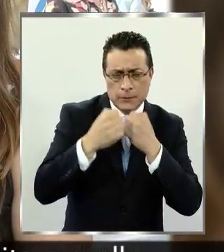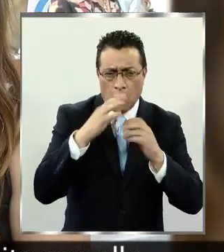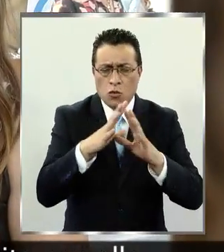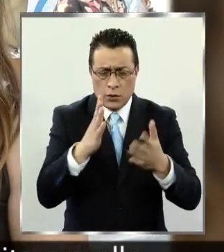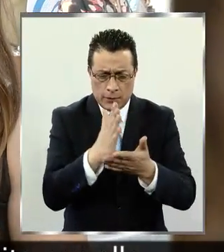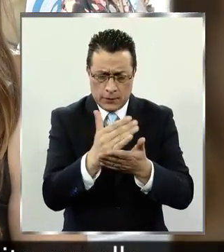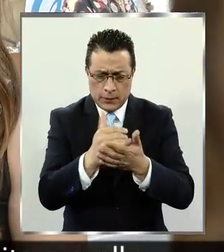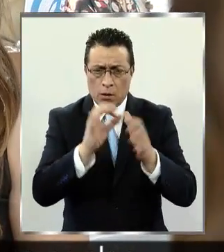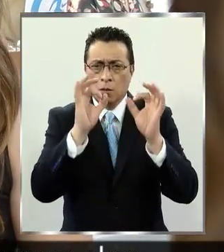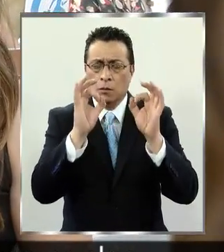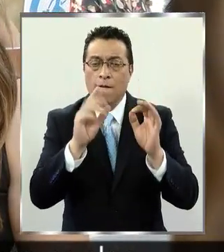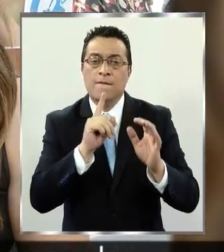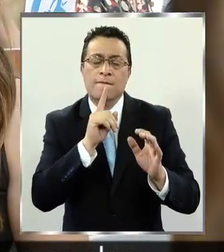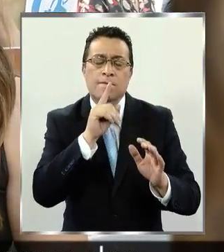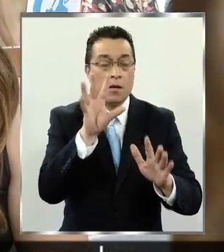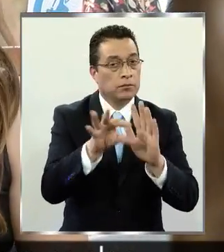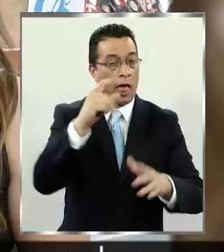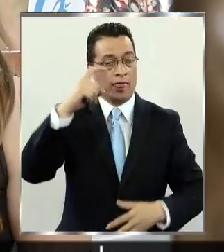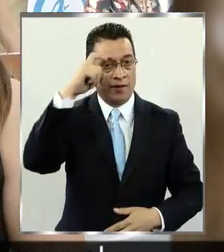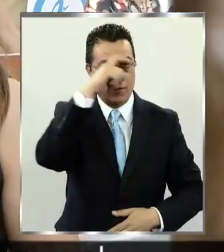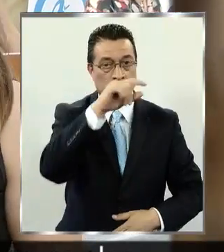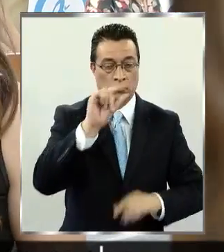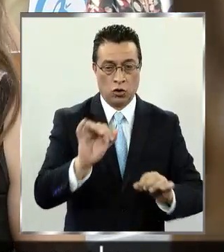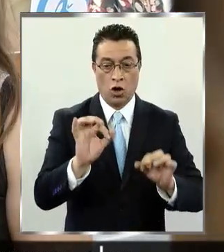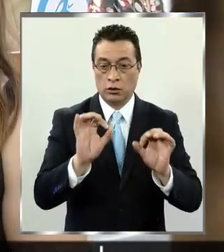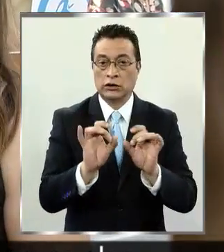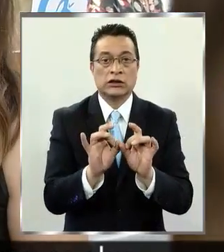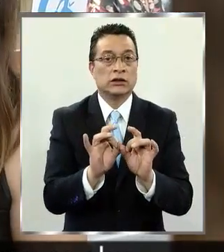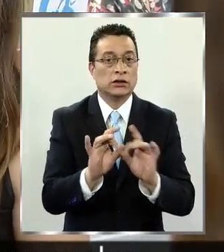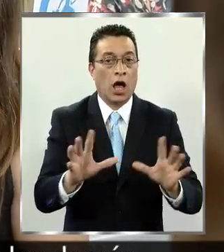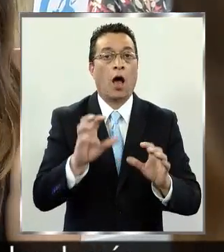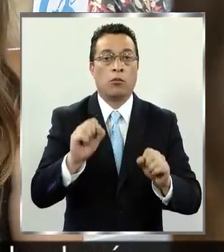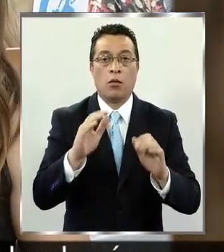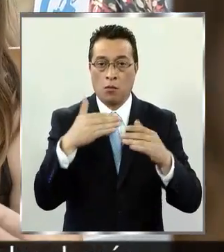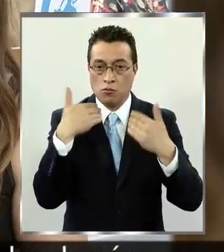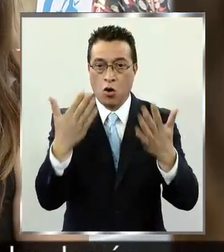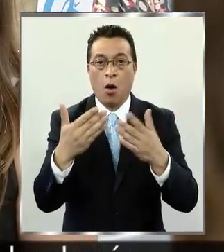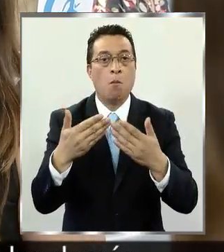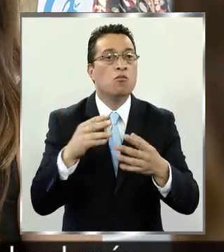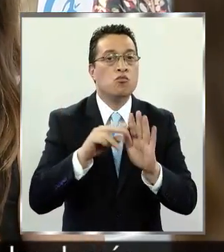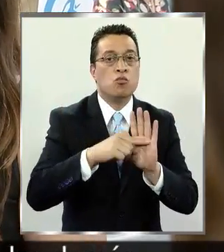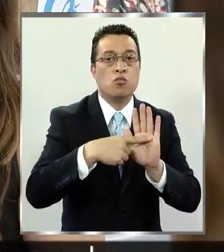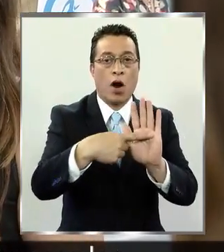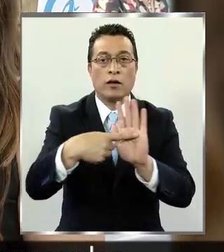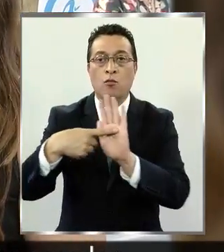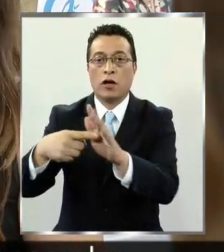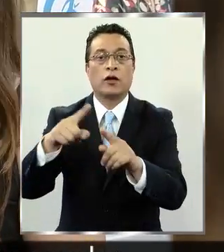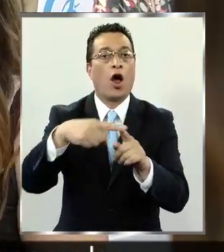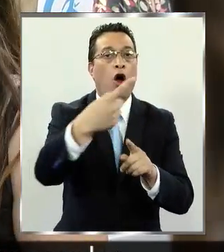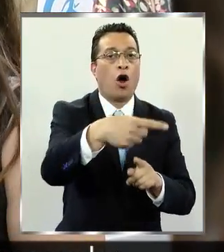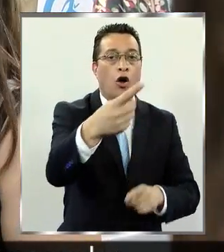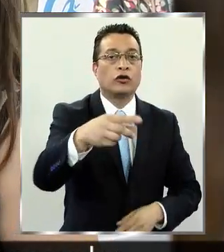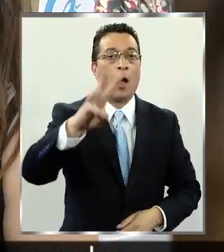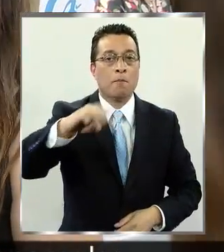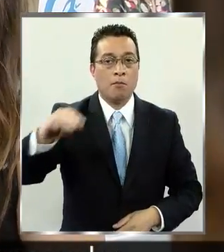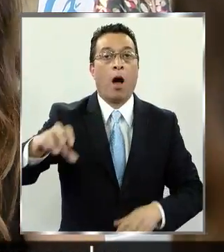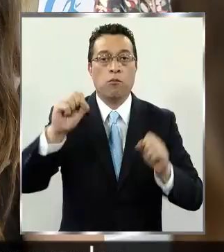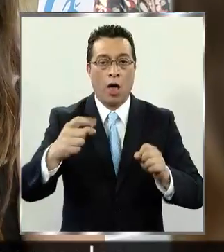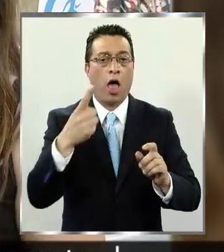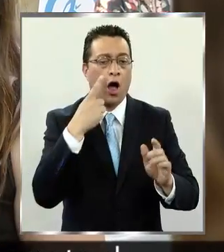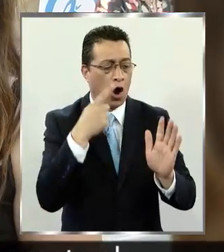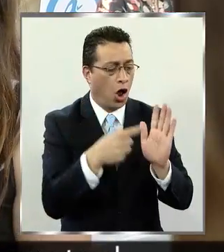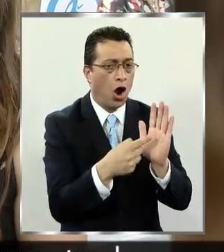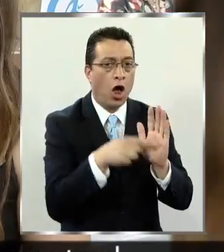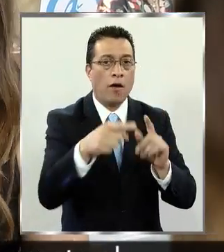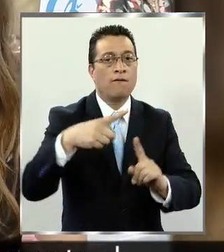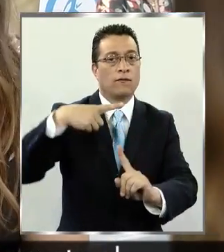fórmula del éxito con ello. Y en un minuto dijimos ya, hagamos algo, mostrémosle este producto a las demás mamás, que todos puedan conocer los